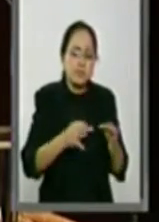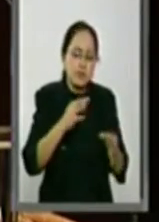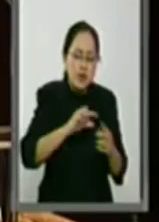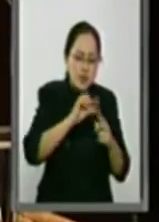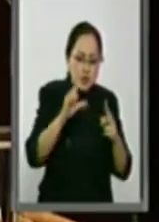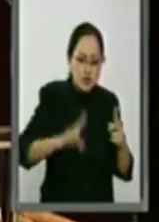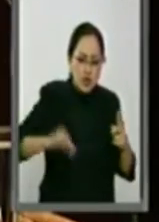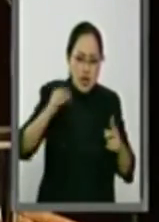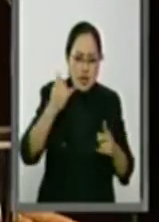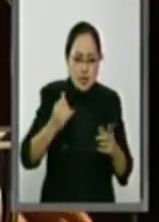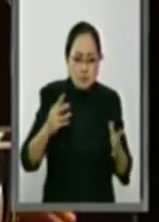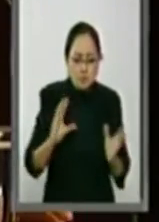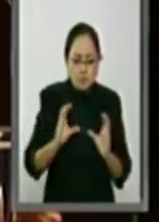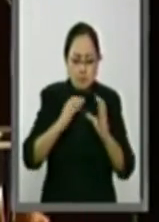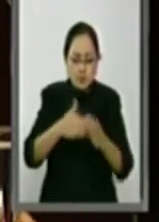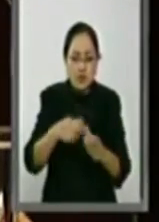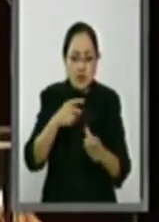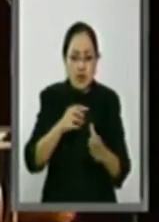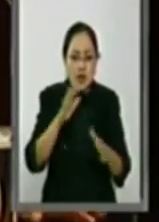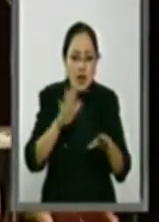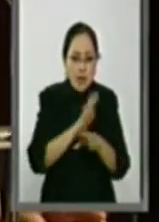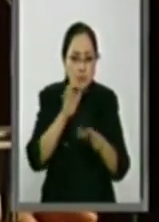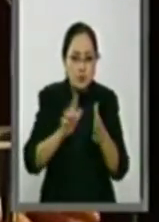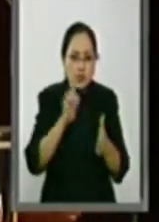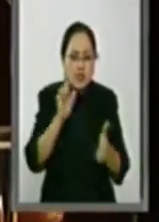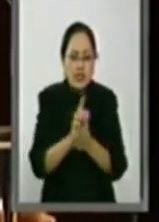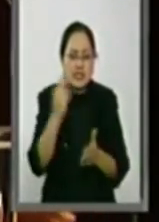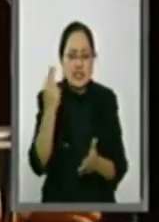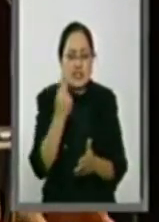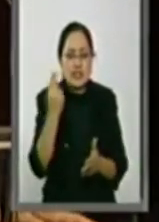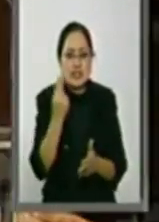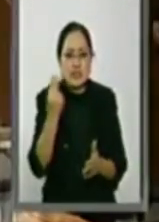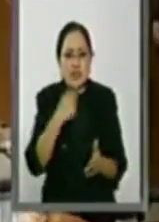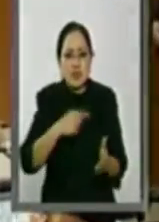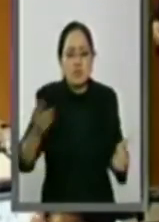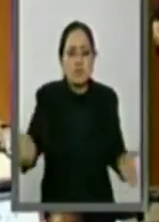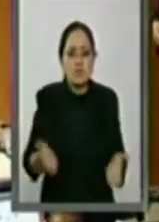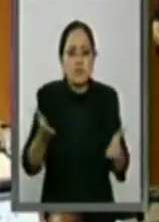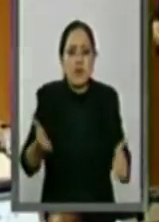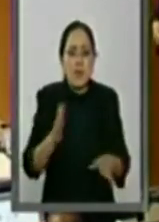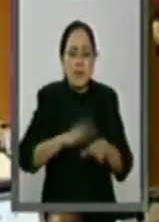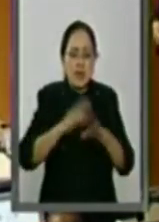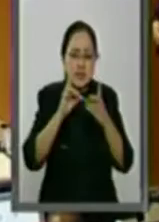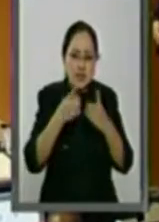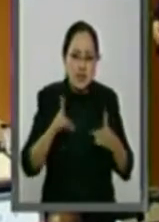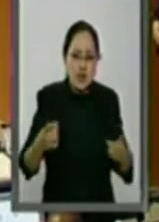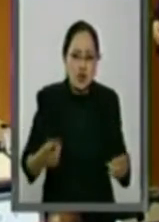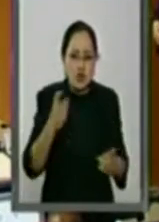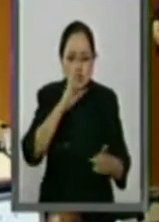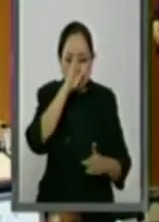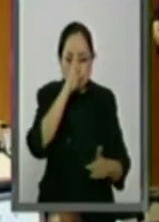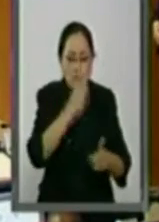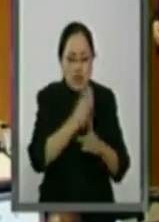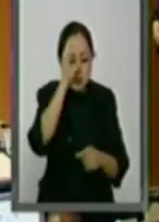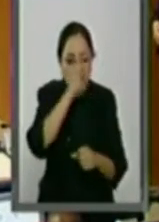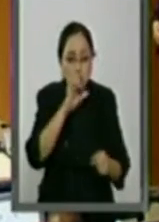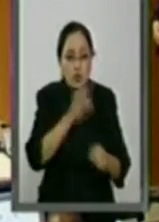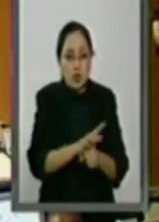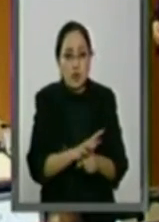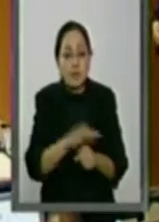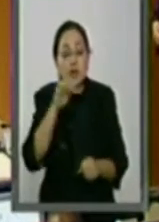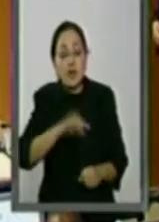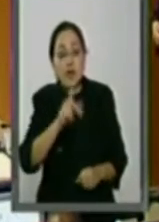y llevar a cabo las reformas necesarias que impulsen el desarrollo de este sector. En el PRI,